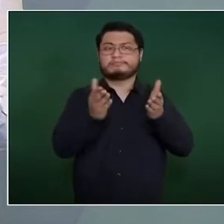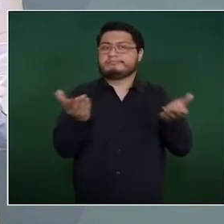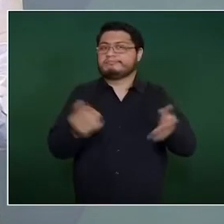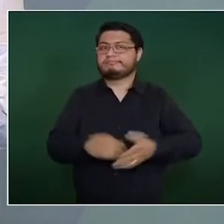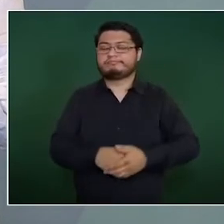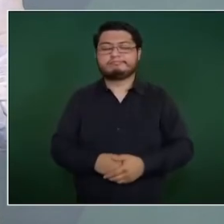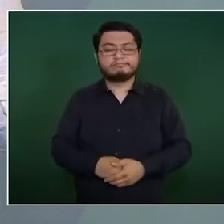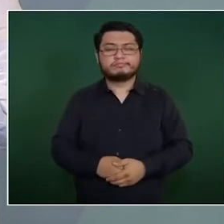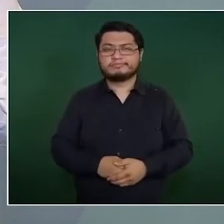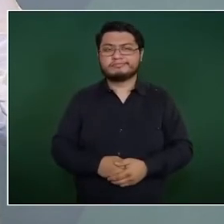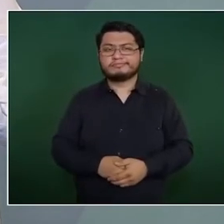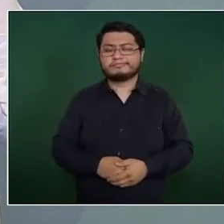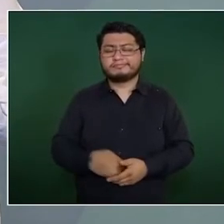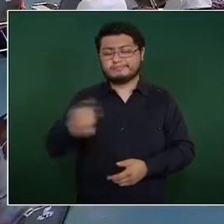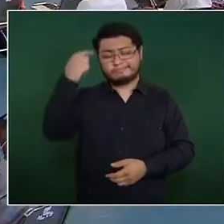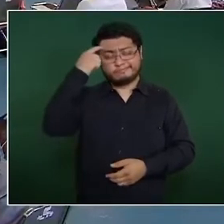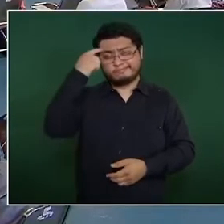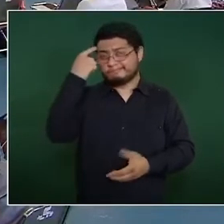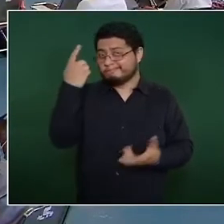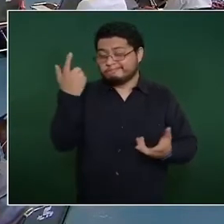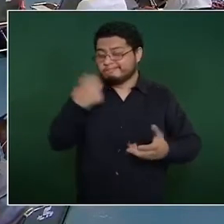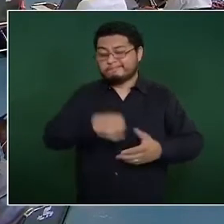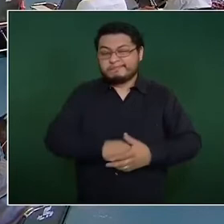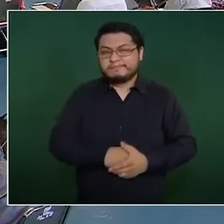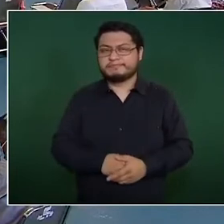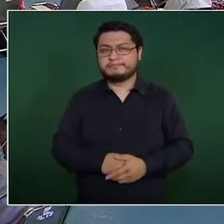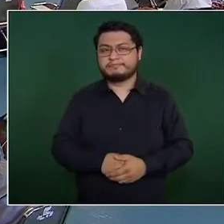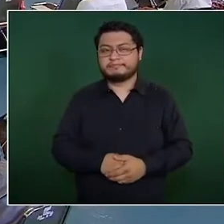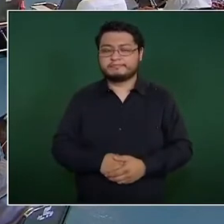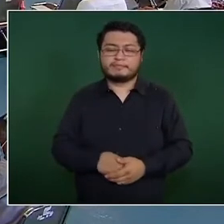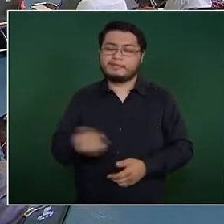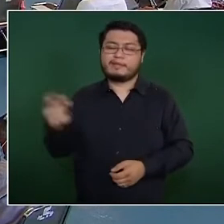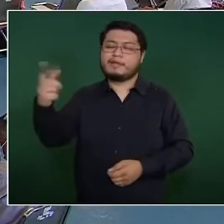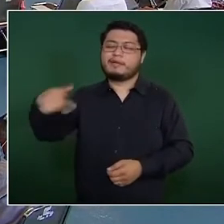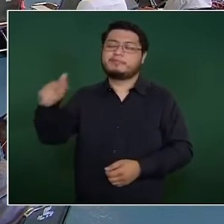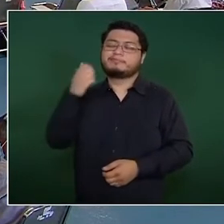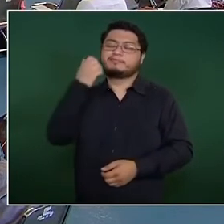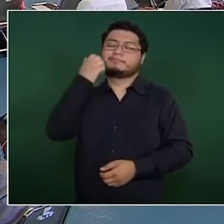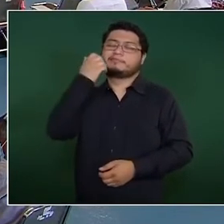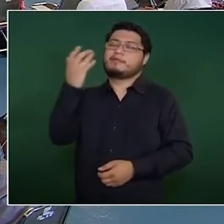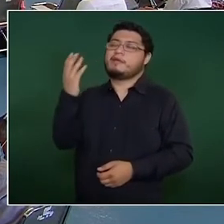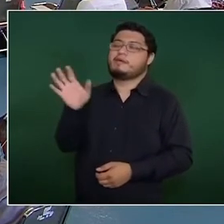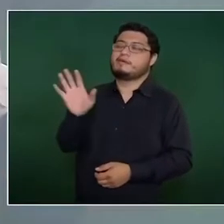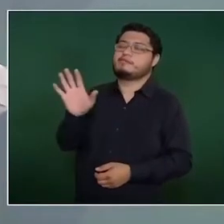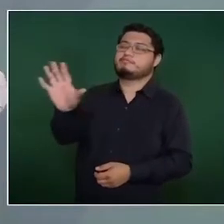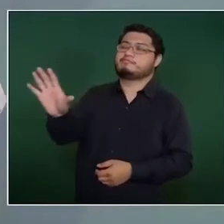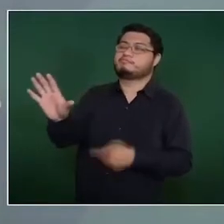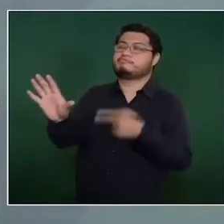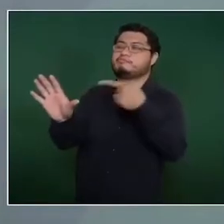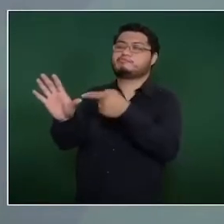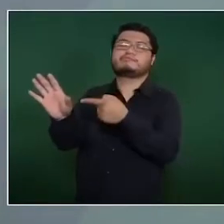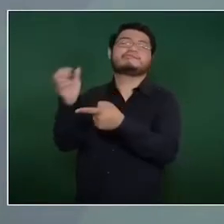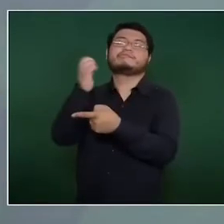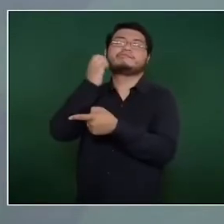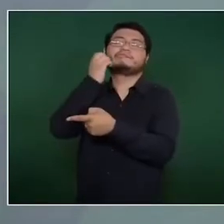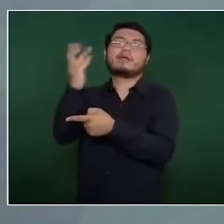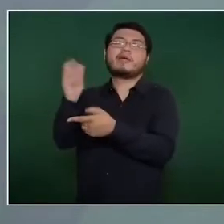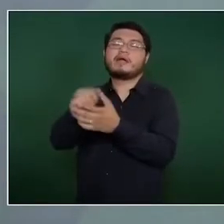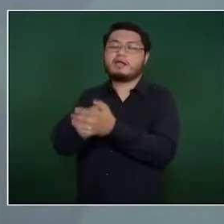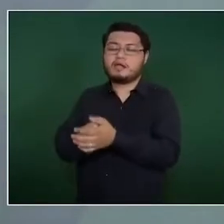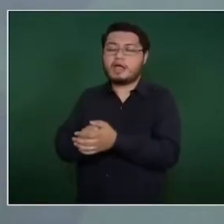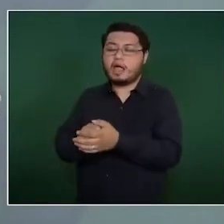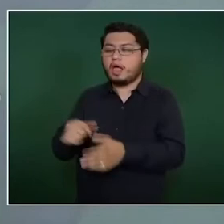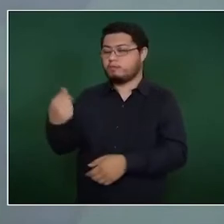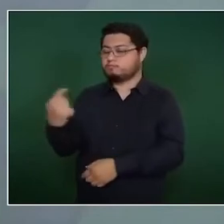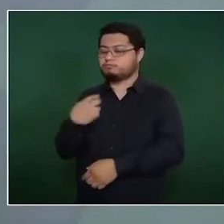En el fondo también lo que quieren es agarrar bandera